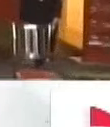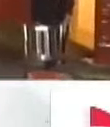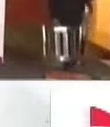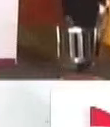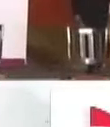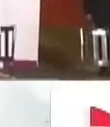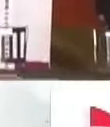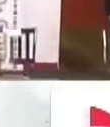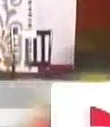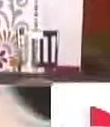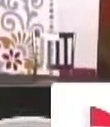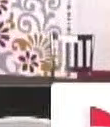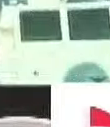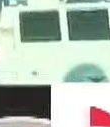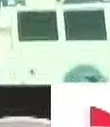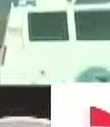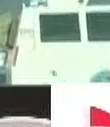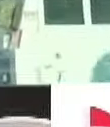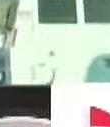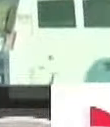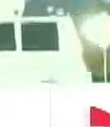generada por el narcotráfico.